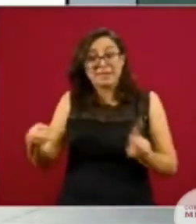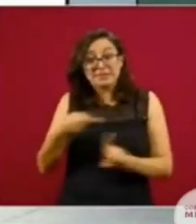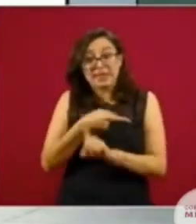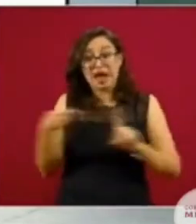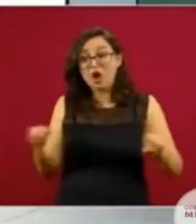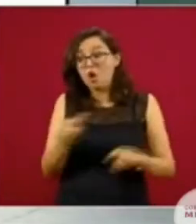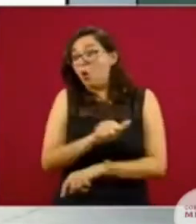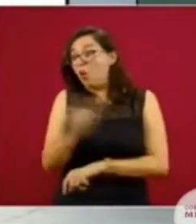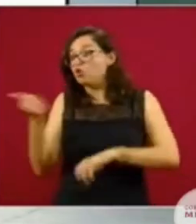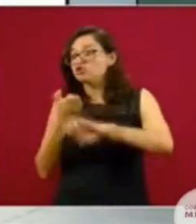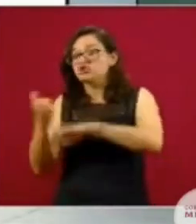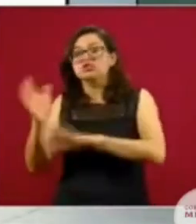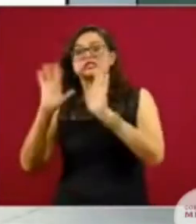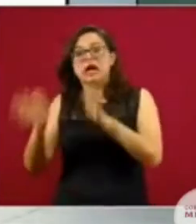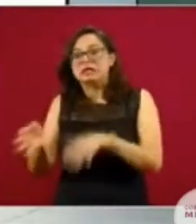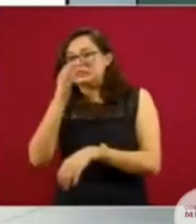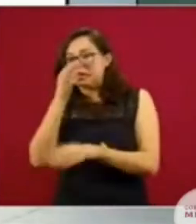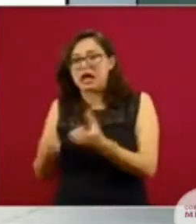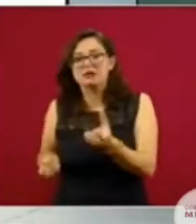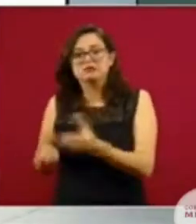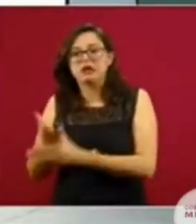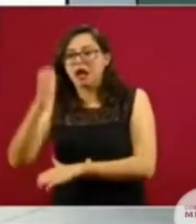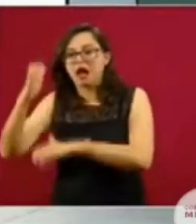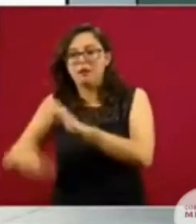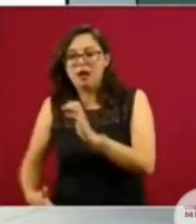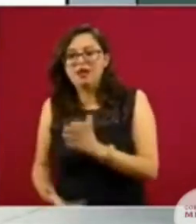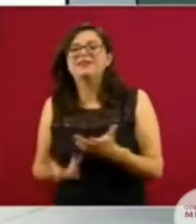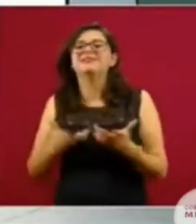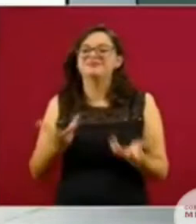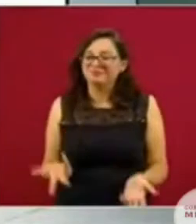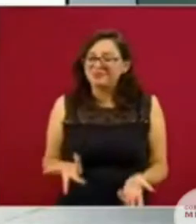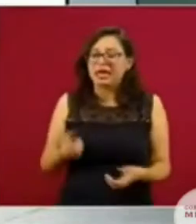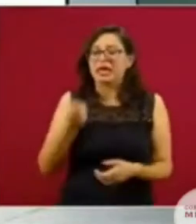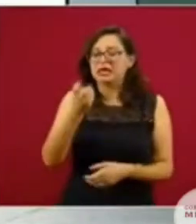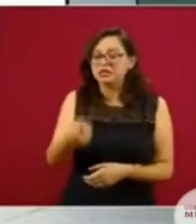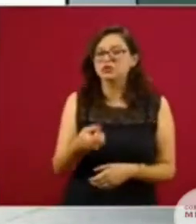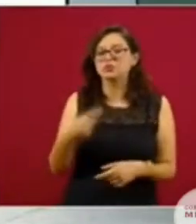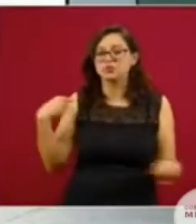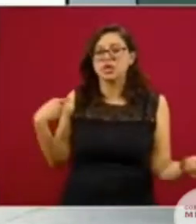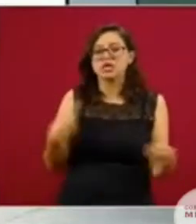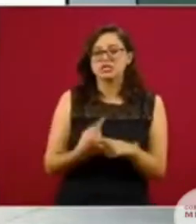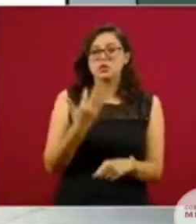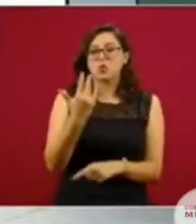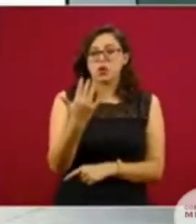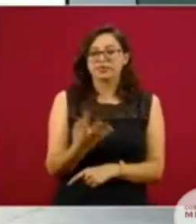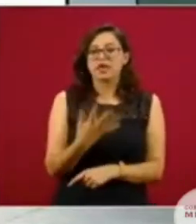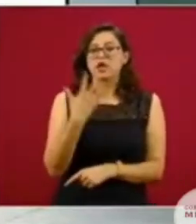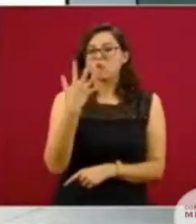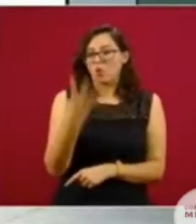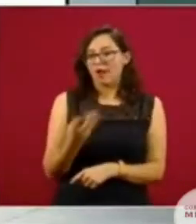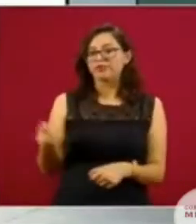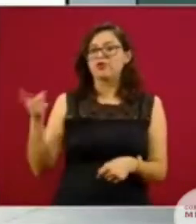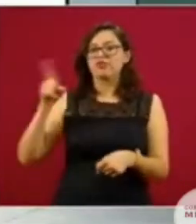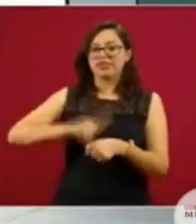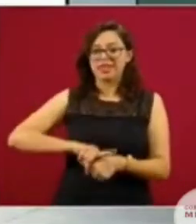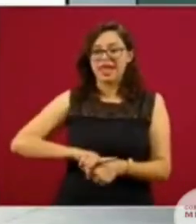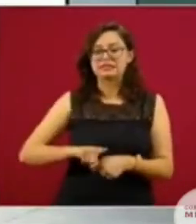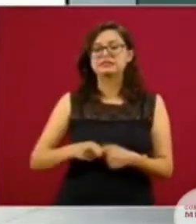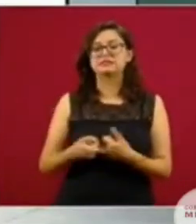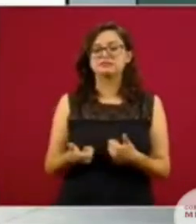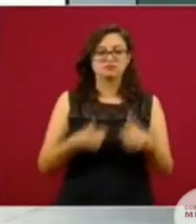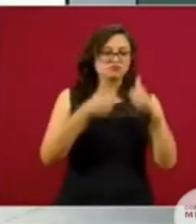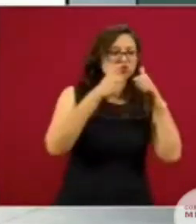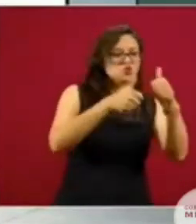intermedia, otros ya se encuentran en una fase de declive. Pero en estos 54 días, en las entidades federativas se han estado